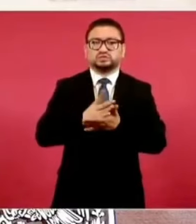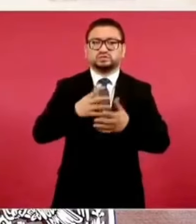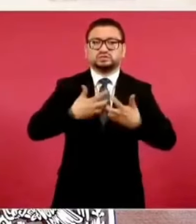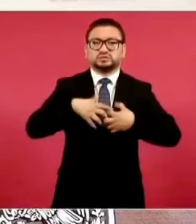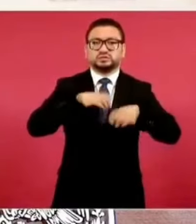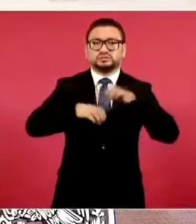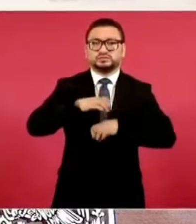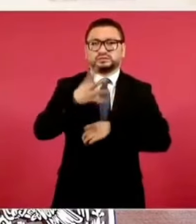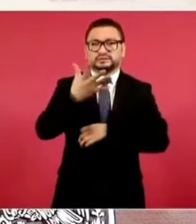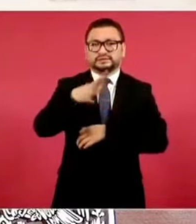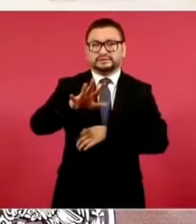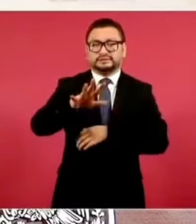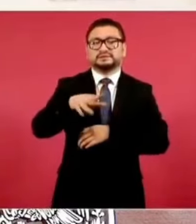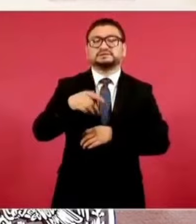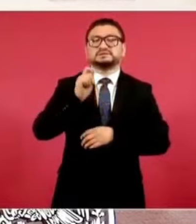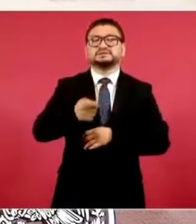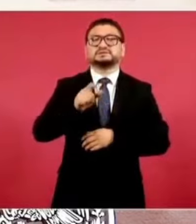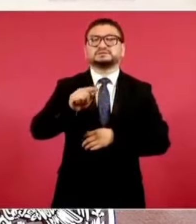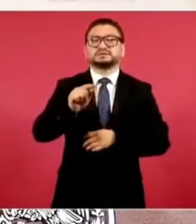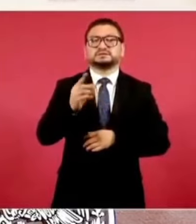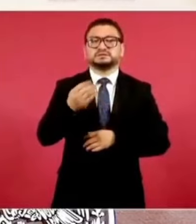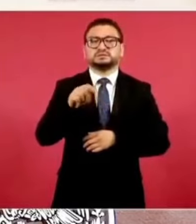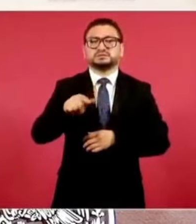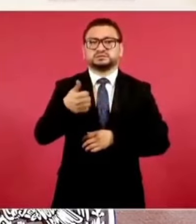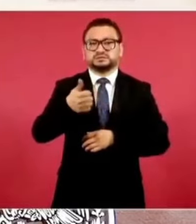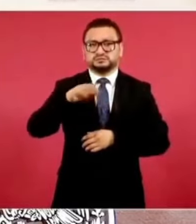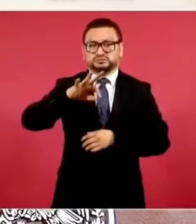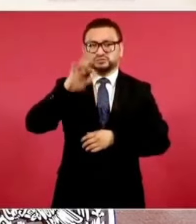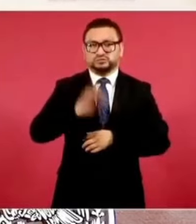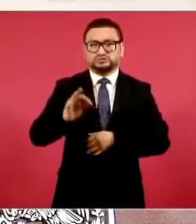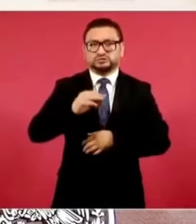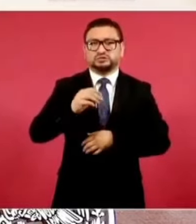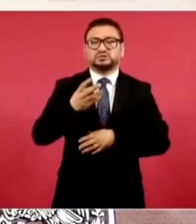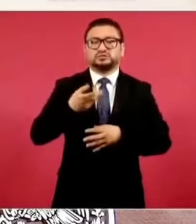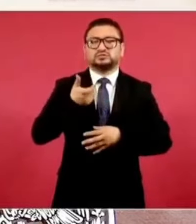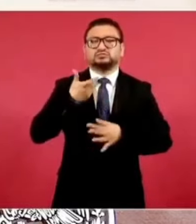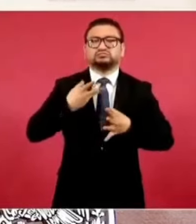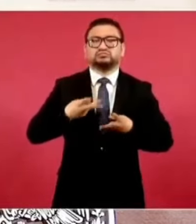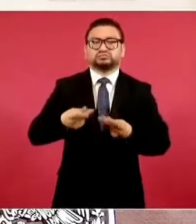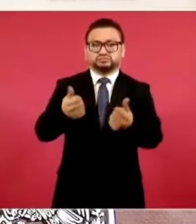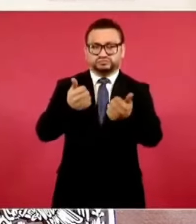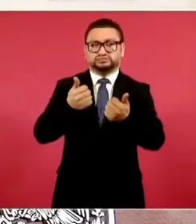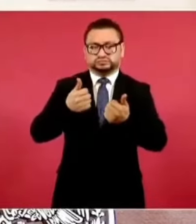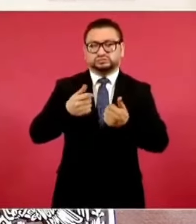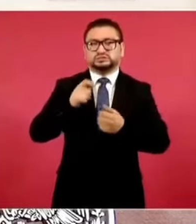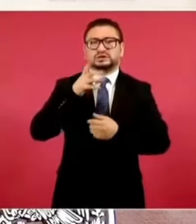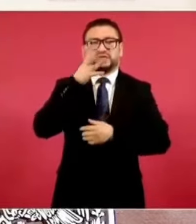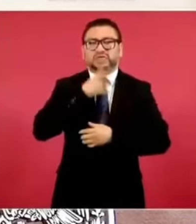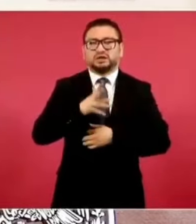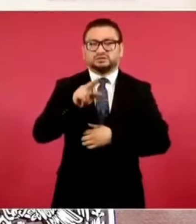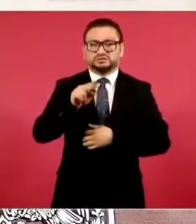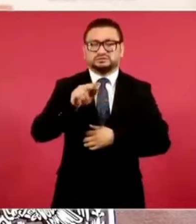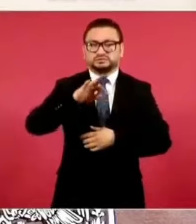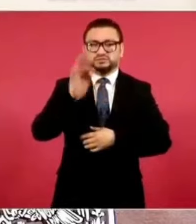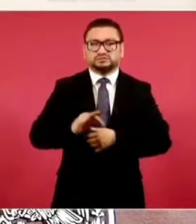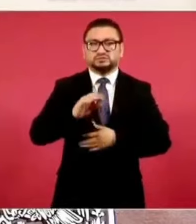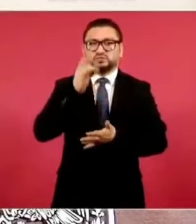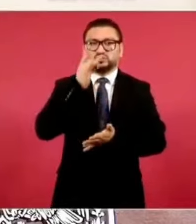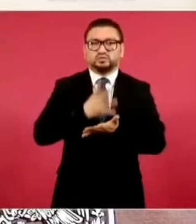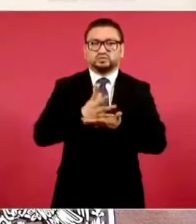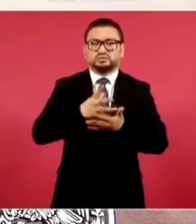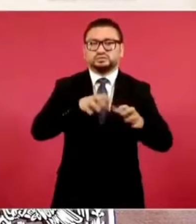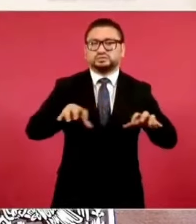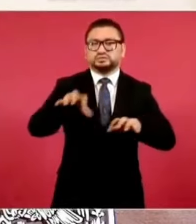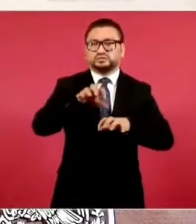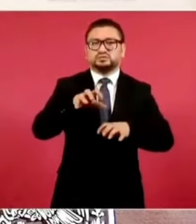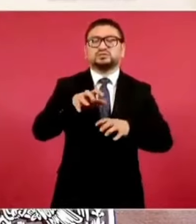concentraron el 79.6 por ciento del gasto de medicamentos del país, casi el 80 por ciento en sólo 10 empresas